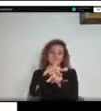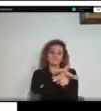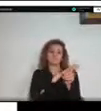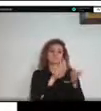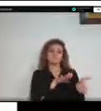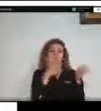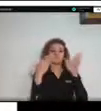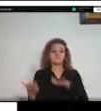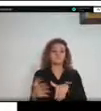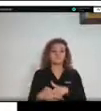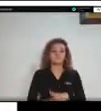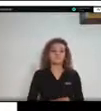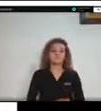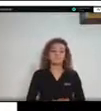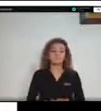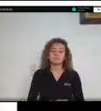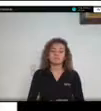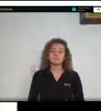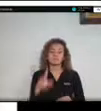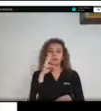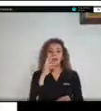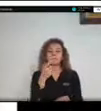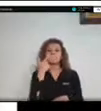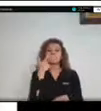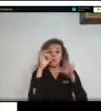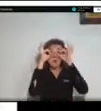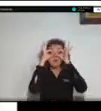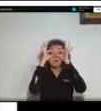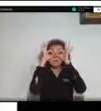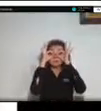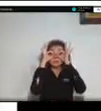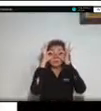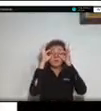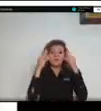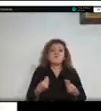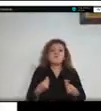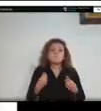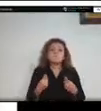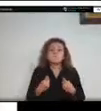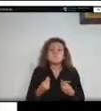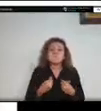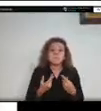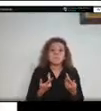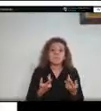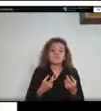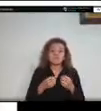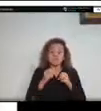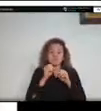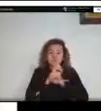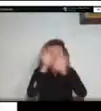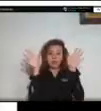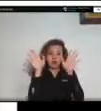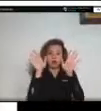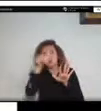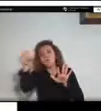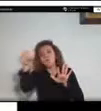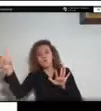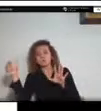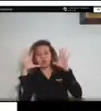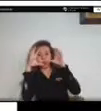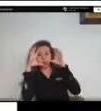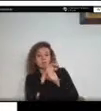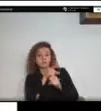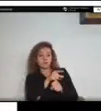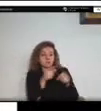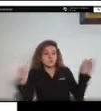de hábitos diurnos que hay en Colombia es una especie que habita tiene un vuelo corto por lo cual